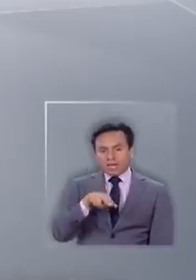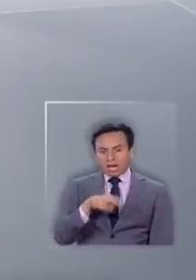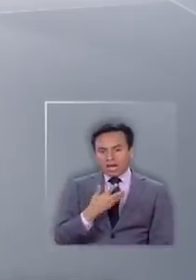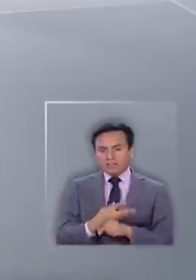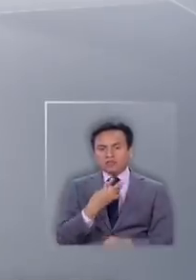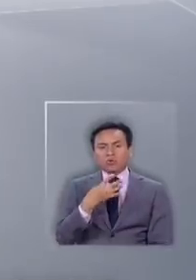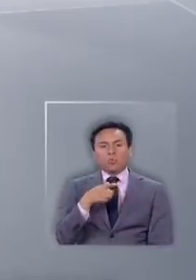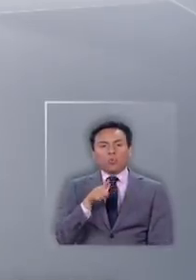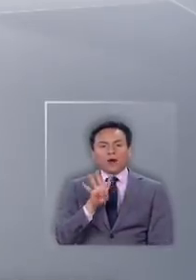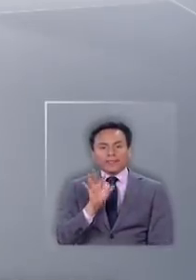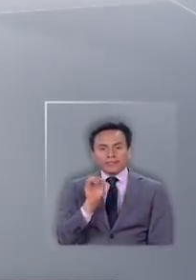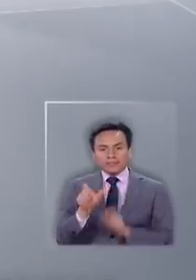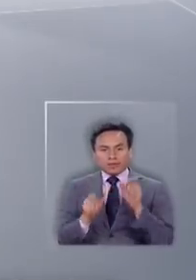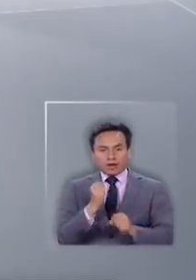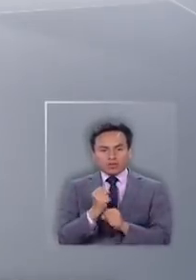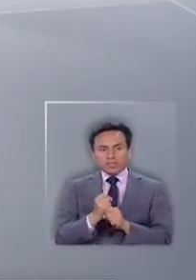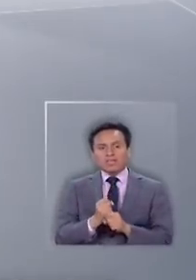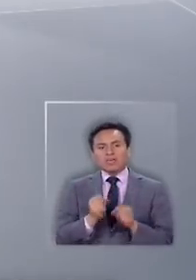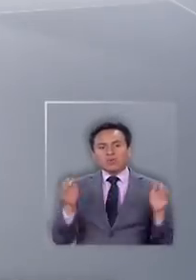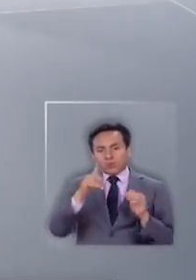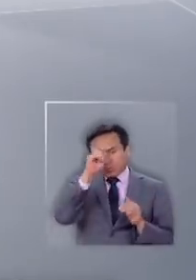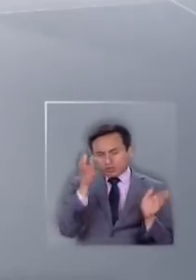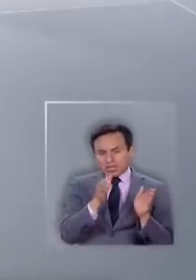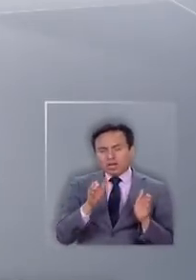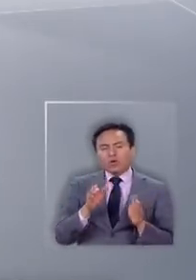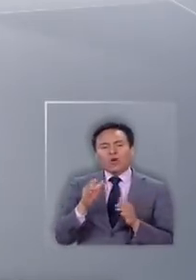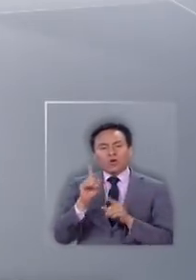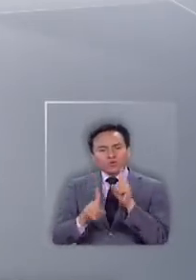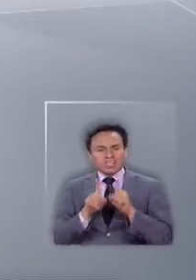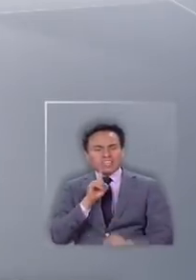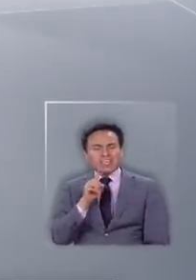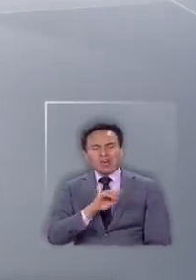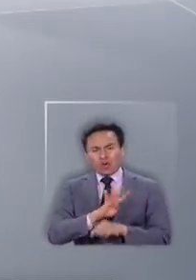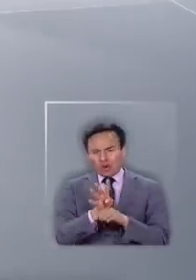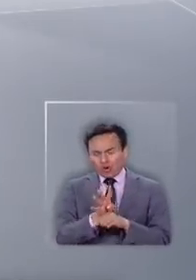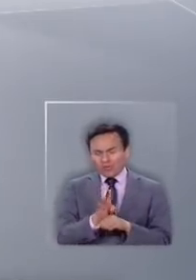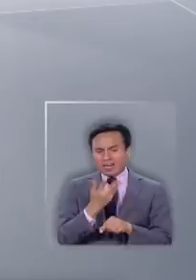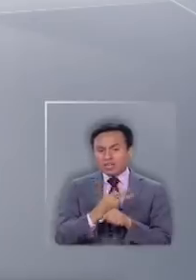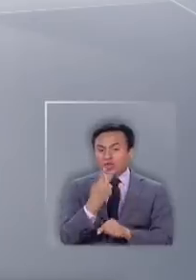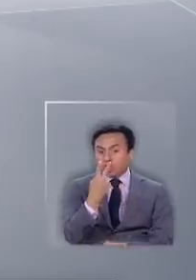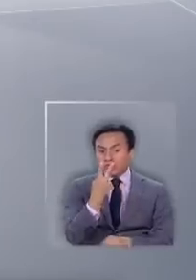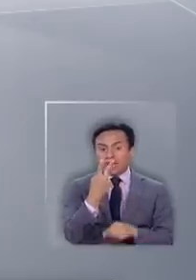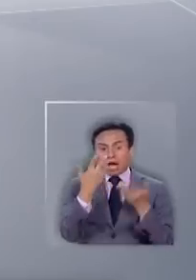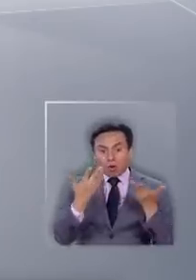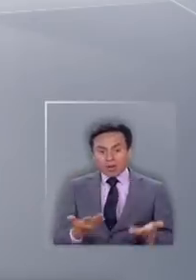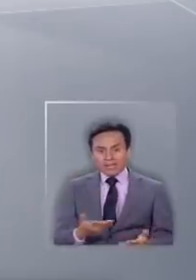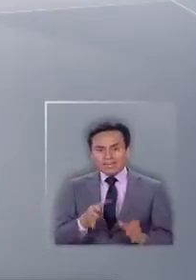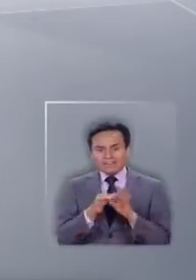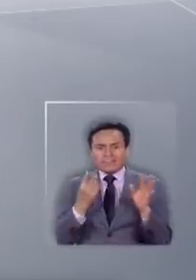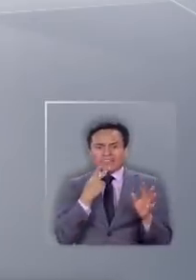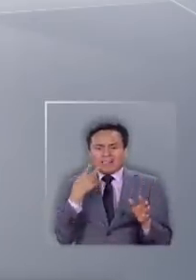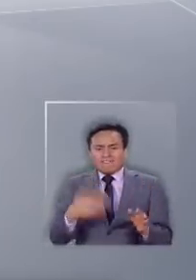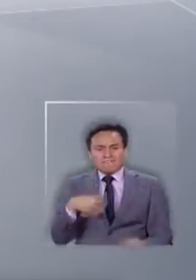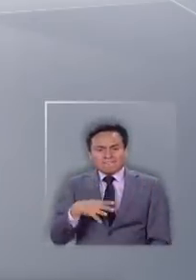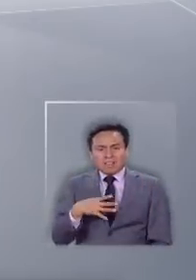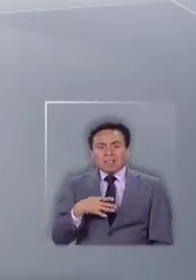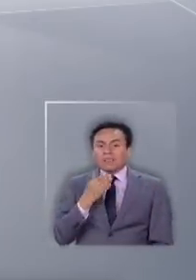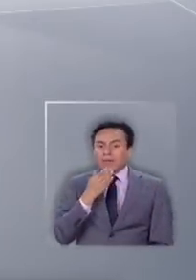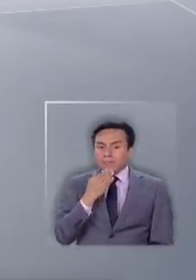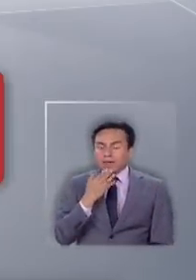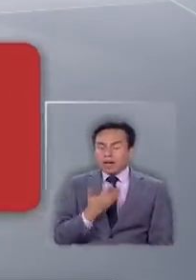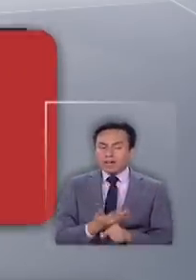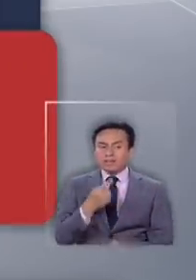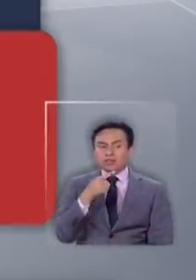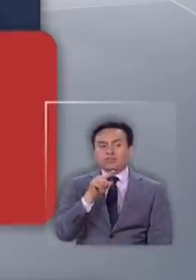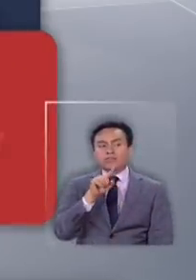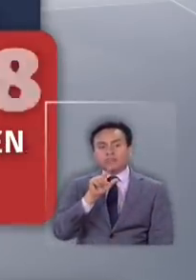trabajadores de postas y consultorios que han contraído el COVID-19 Dos de ellos están en estado grave A eso se suma que